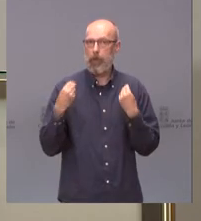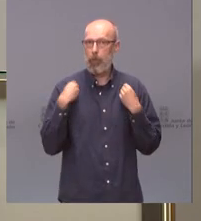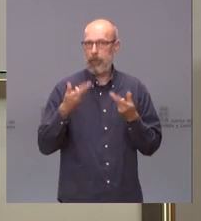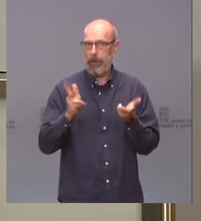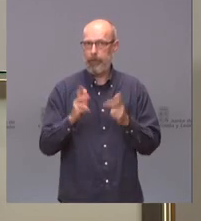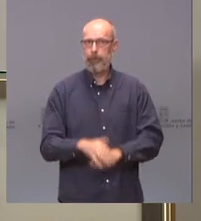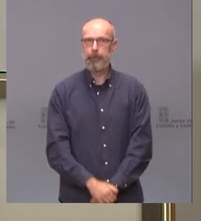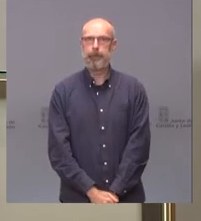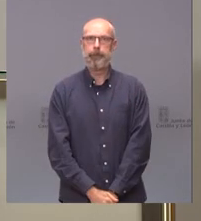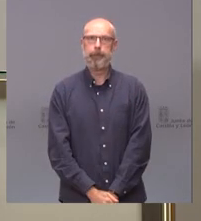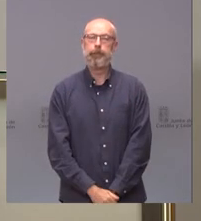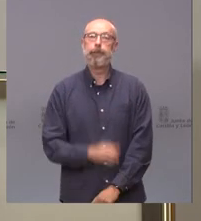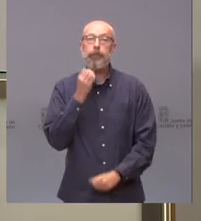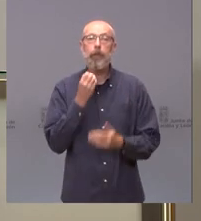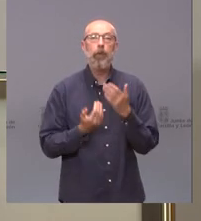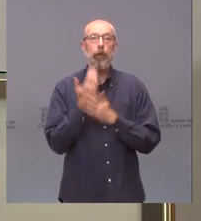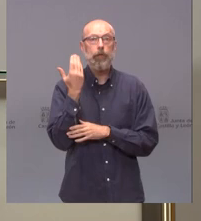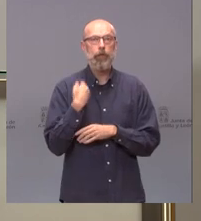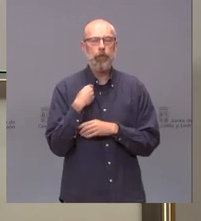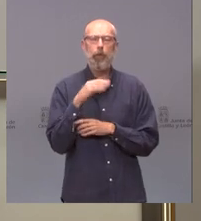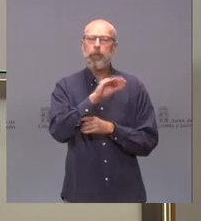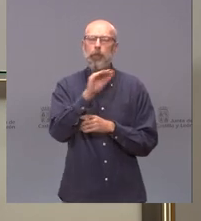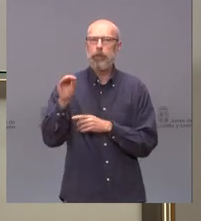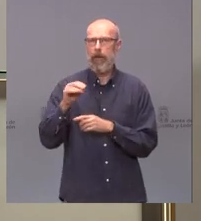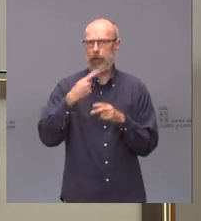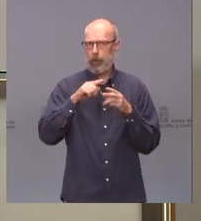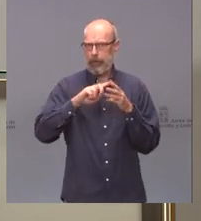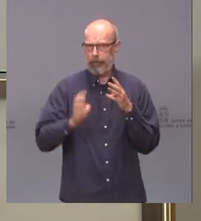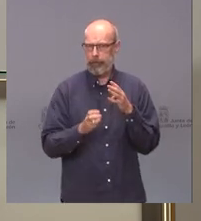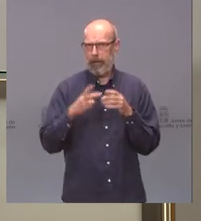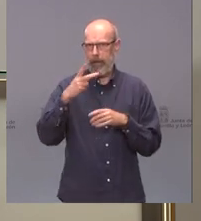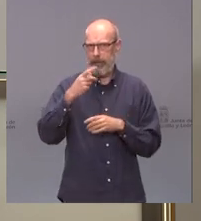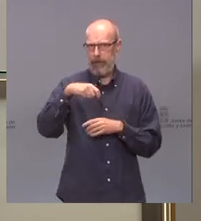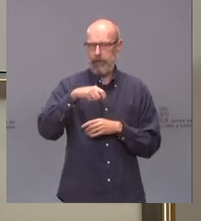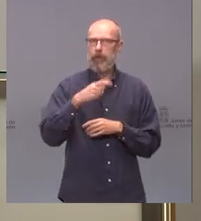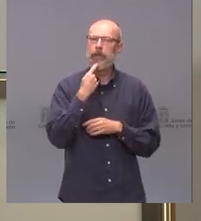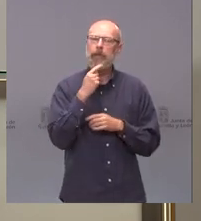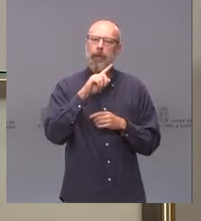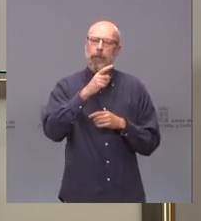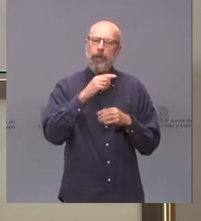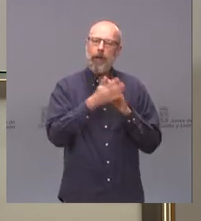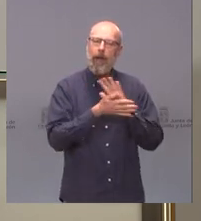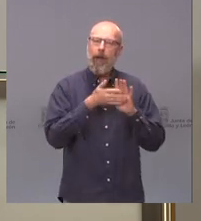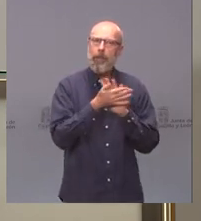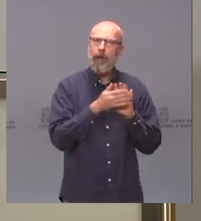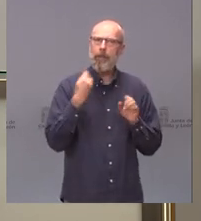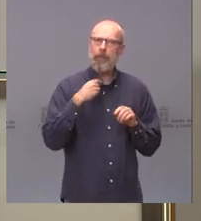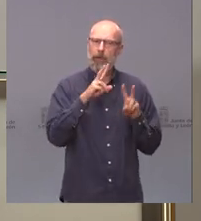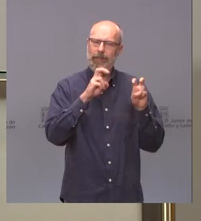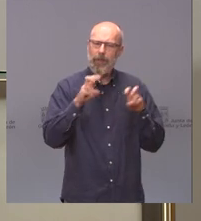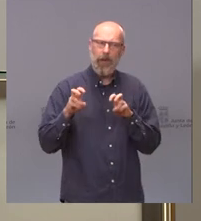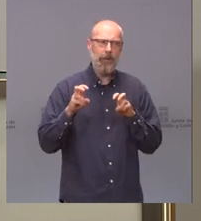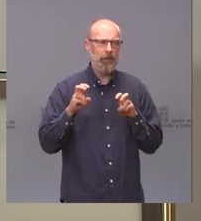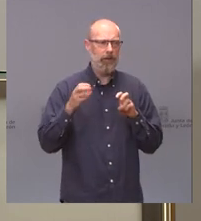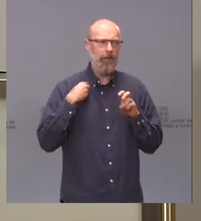Buenos días. Yo tenía varios asuntos para el vicepresidente. Por un lado, hablaba de la interterritorial, una de las cosas que también han quedado sobre la mesa y parece ser